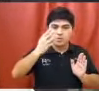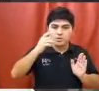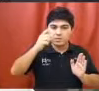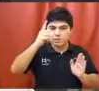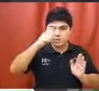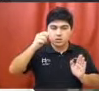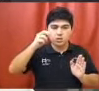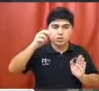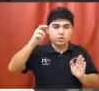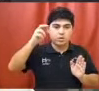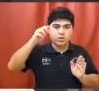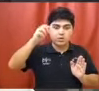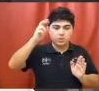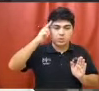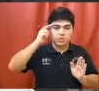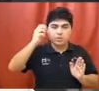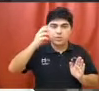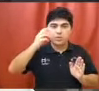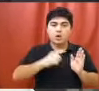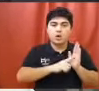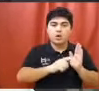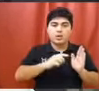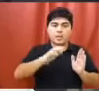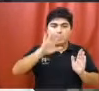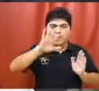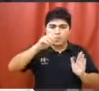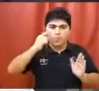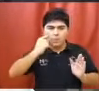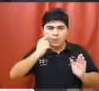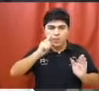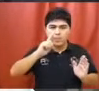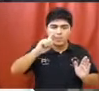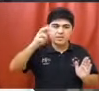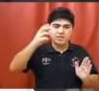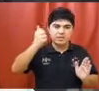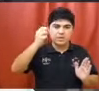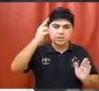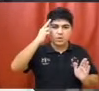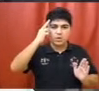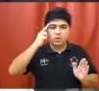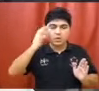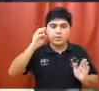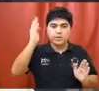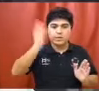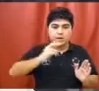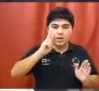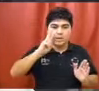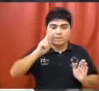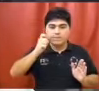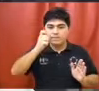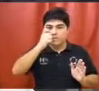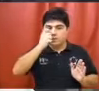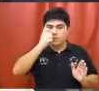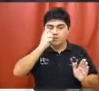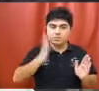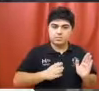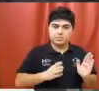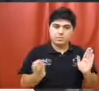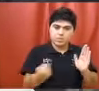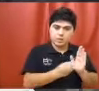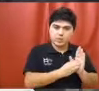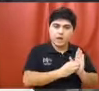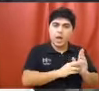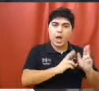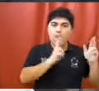y el artículo 3 de la ordenanza 1.690 barra 2020. Artículo 20. Queda